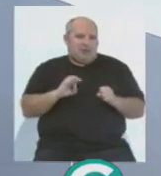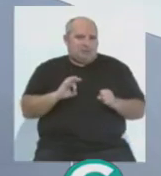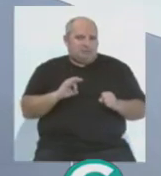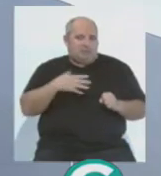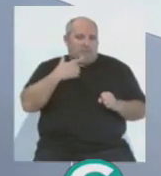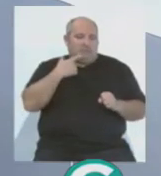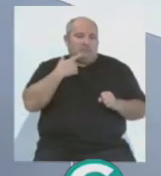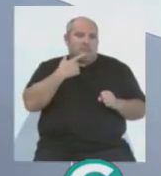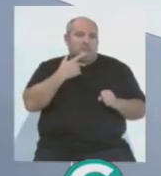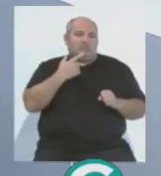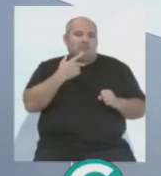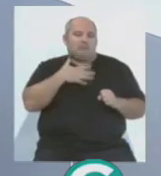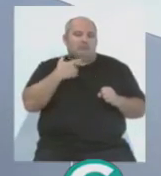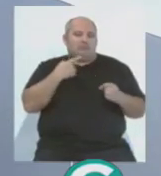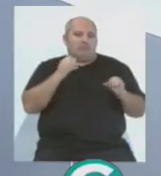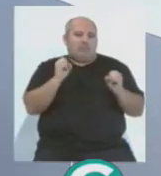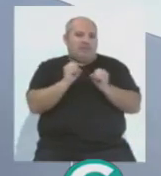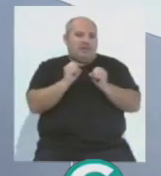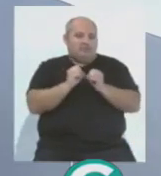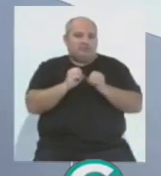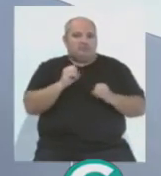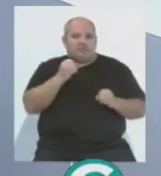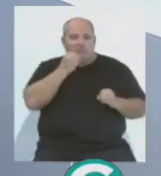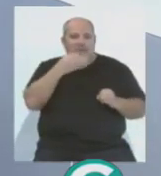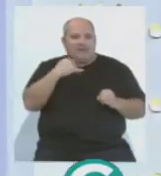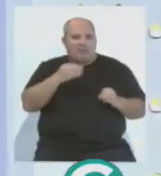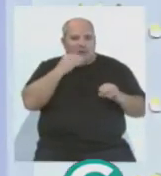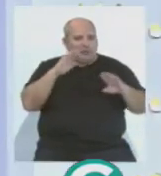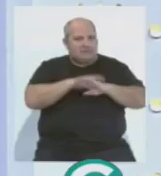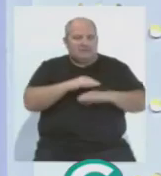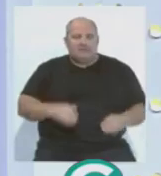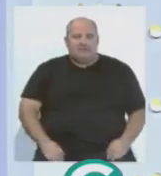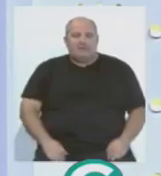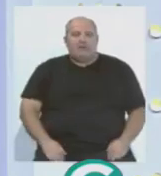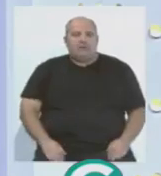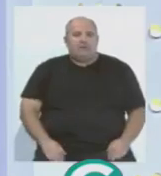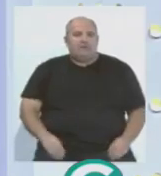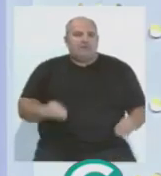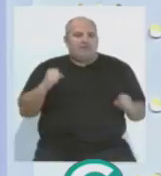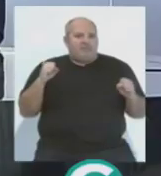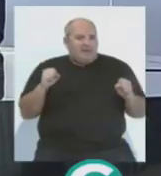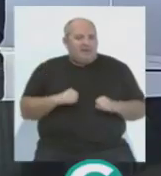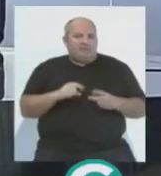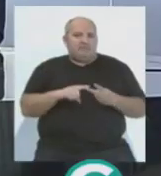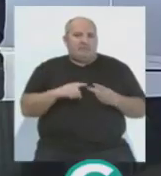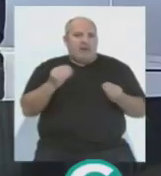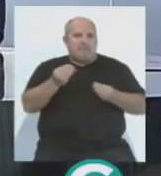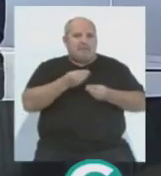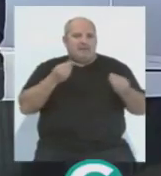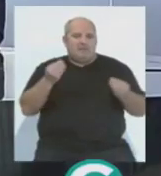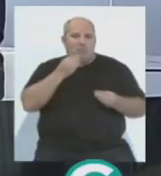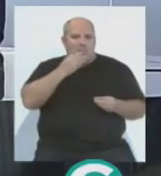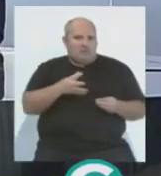con lo cual se empató con el campeón Beatriz Anillo. Muy buenas noches. Muy buenas, Hugo. Bueno, frío, el ambiente